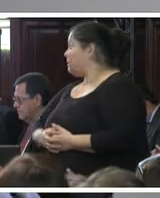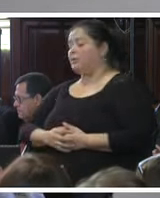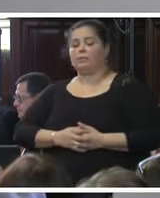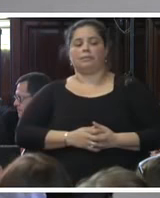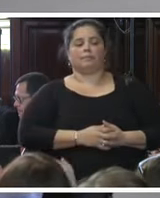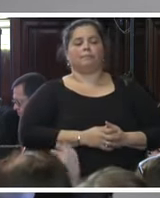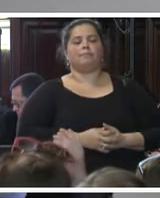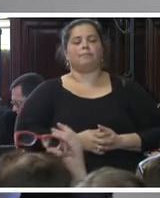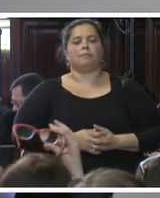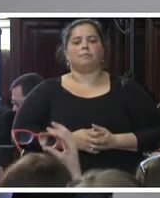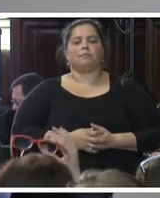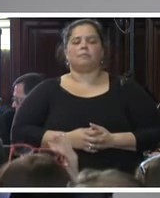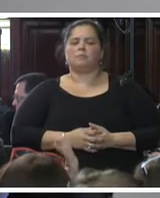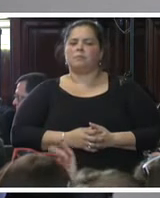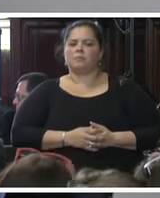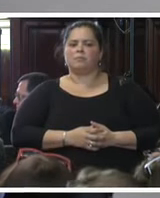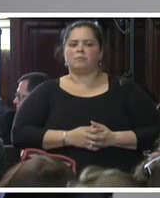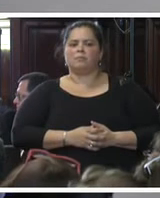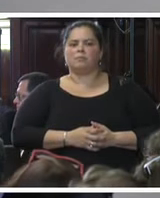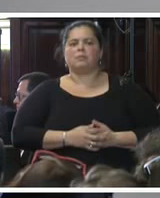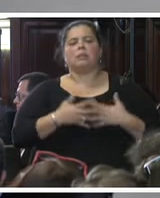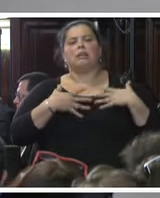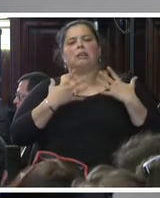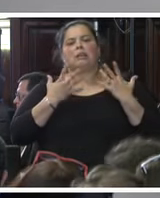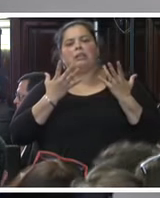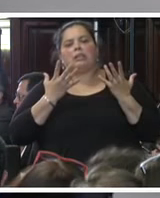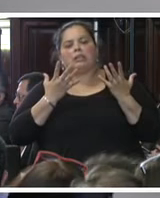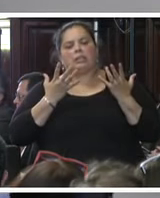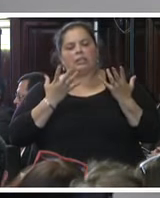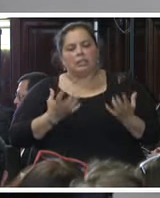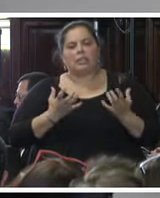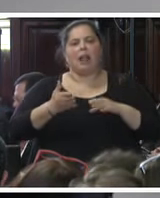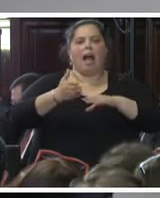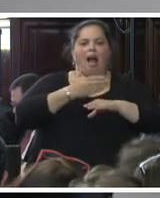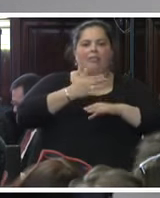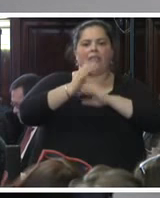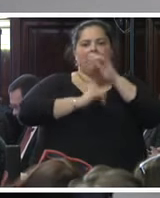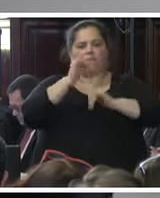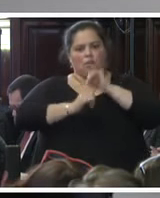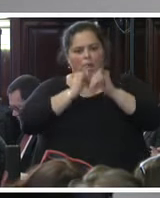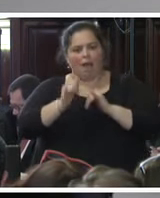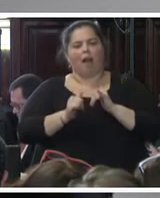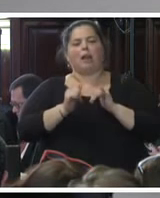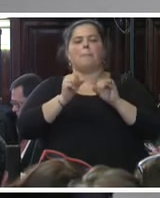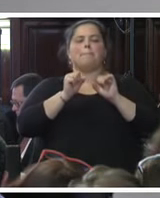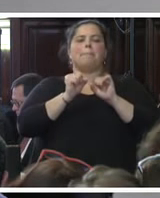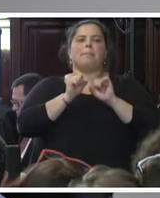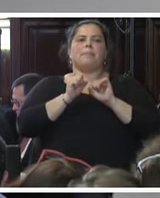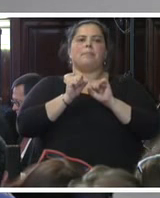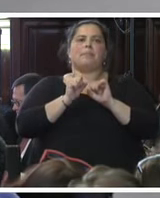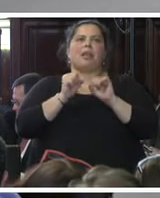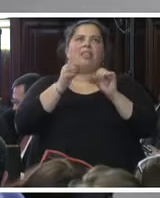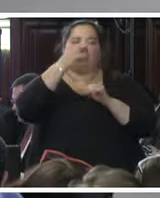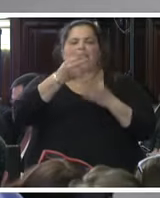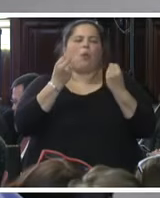Blanca. Quisiera antes de proceder a informar o poner al tanto de los últimos trabajos y sus